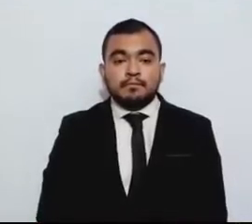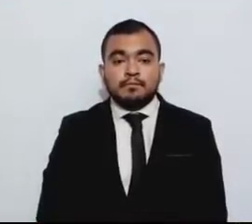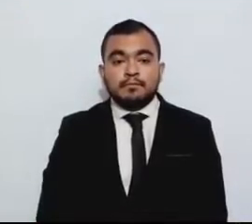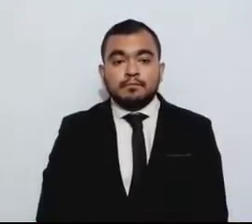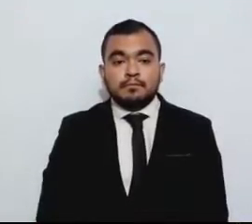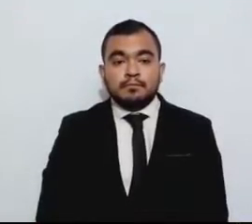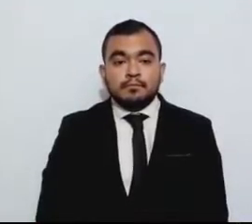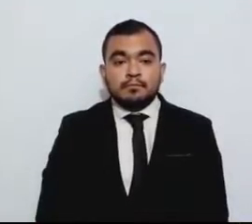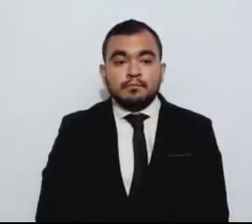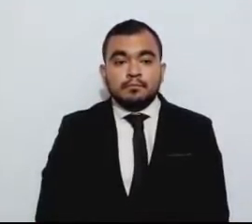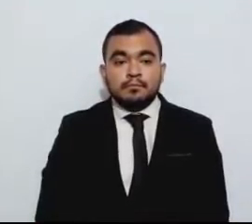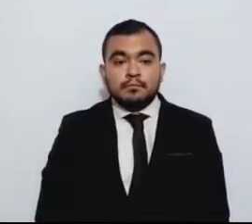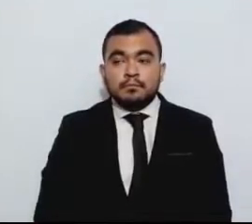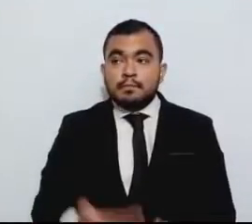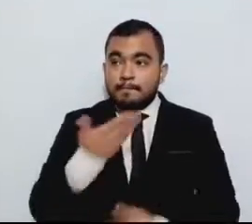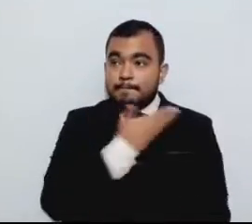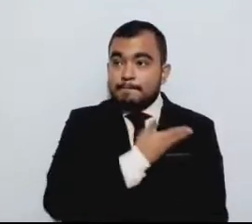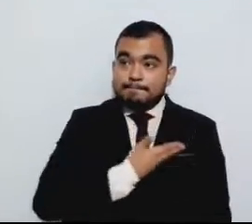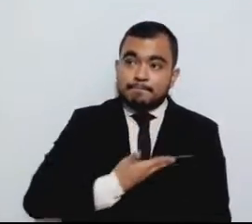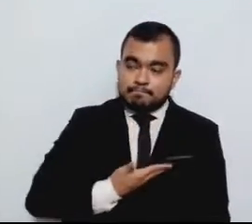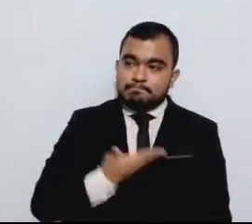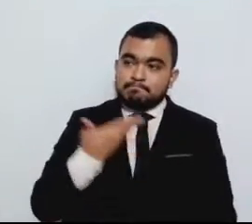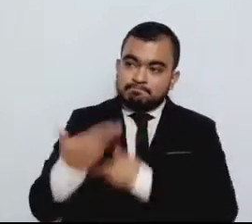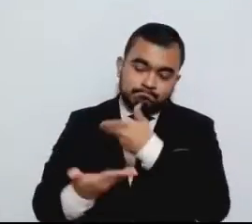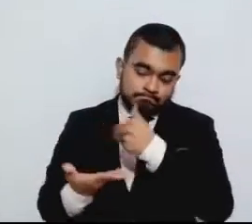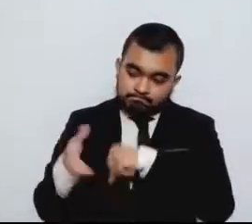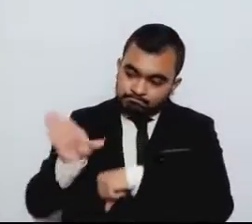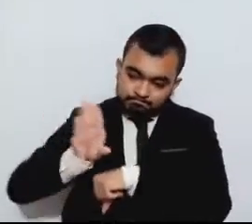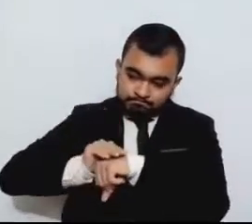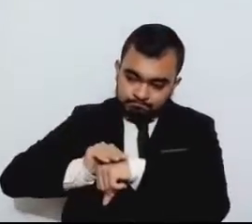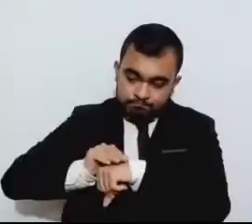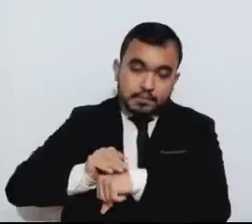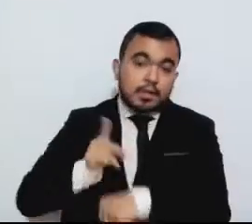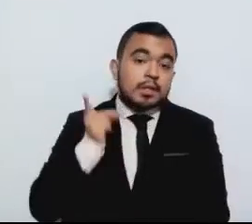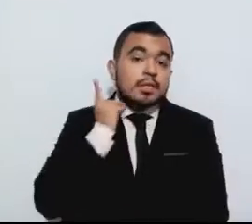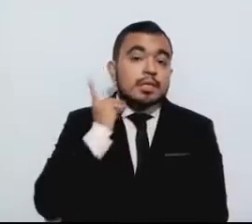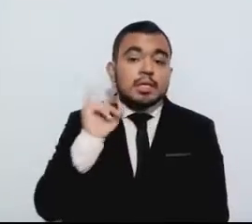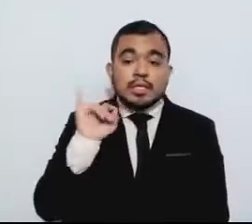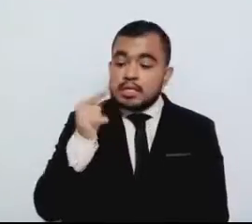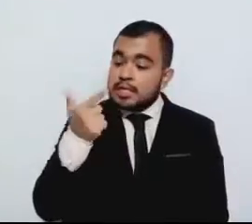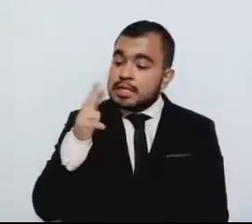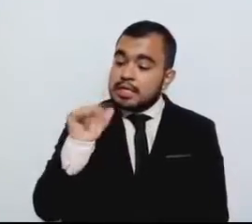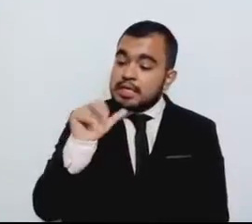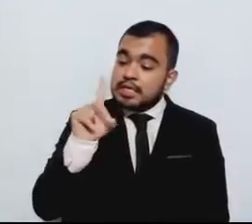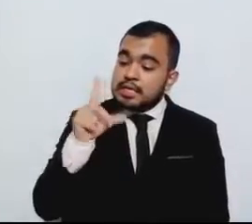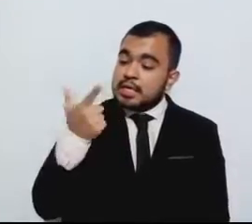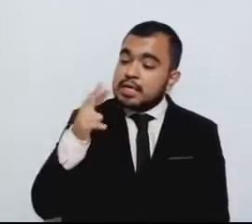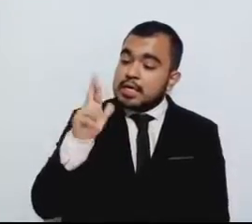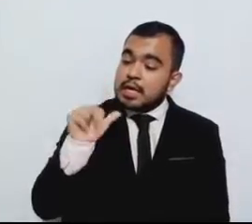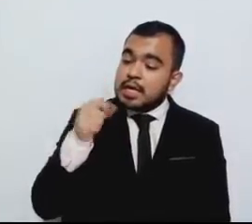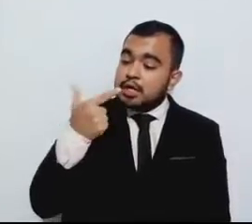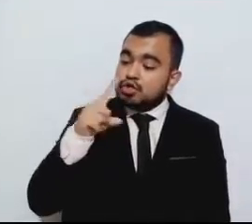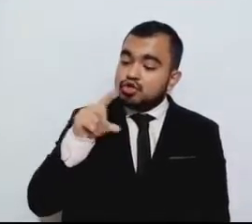Con su venia, Presidenta, Diputada Ingrid Krasopani-Shemelensky Castro,